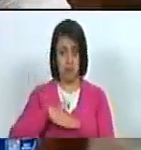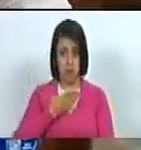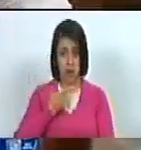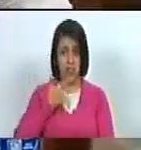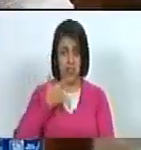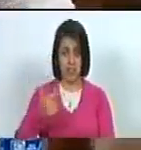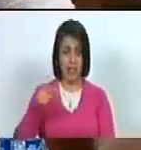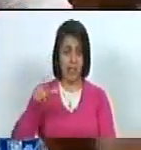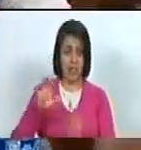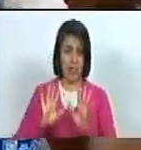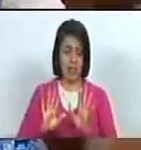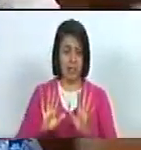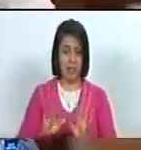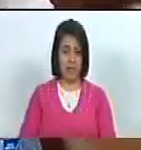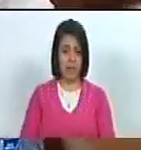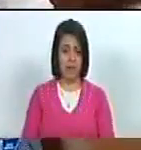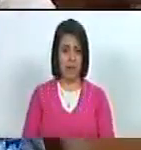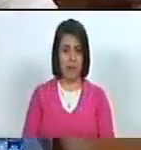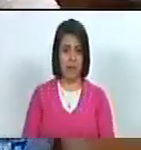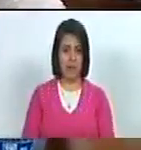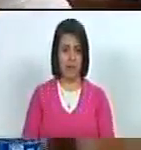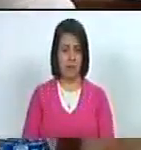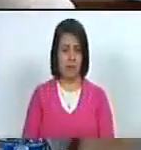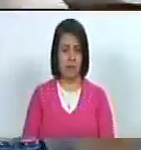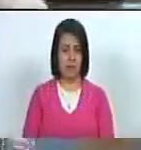Miserable, digo. Adelante.